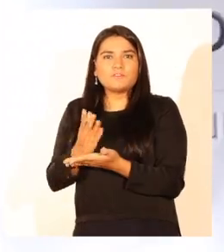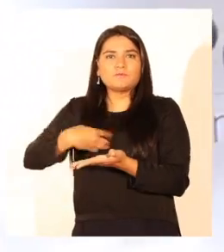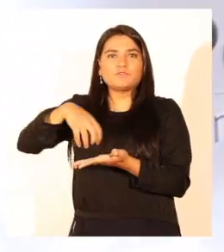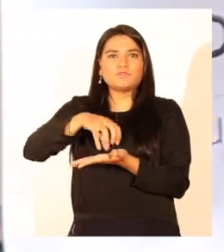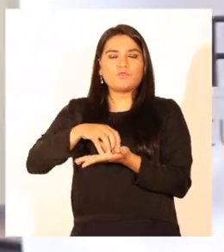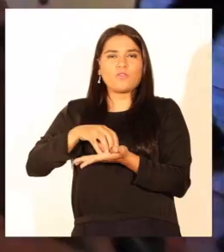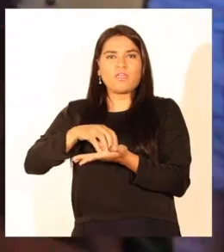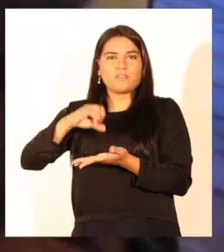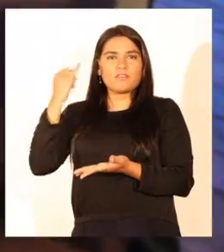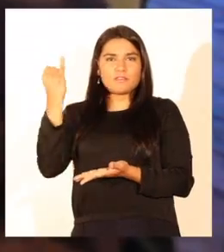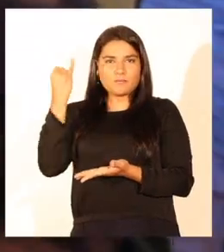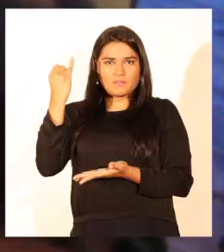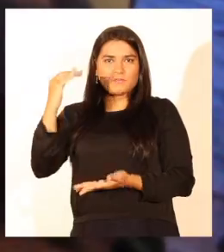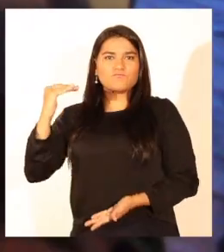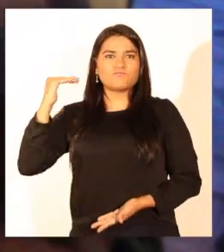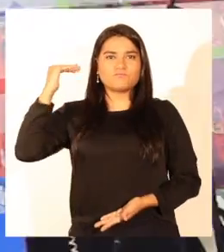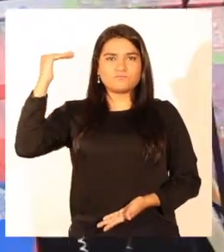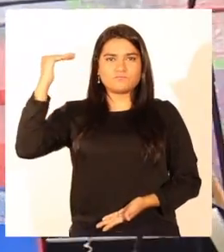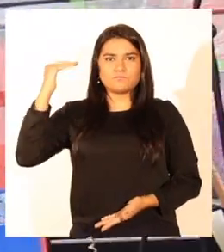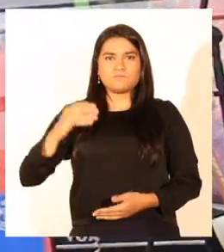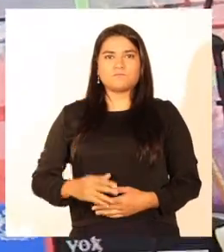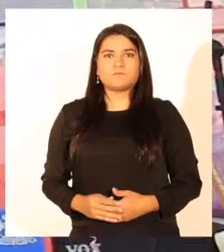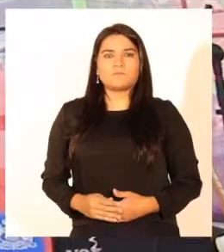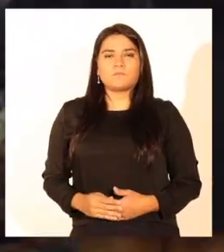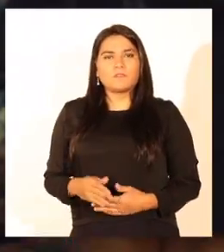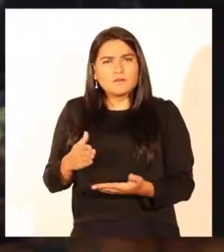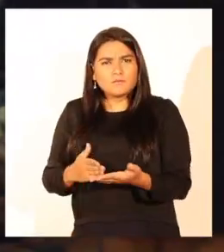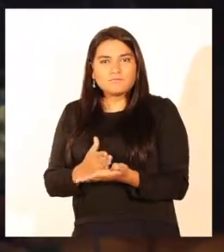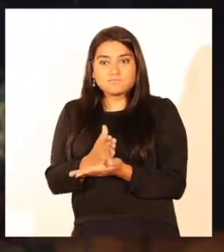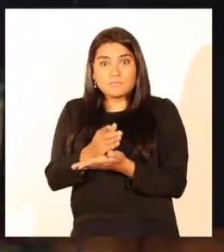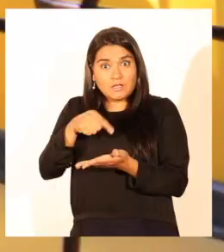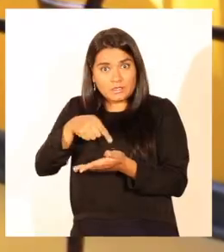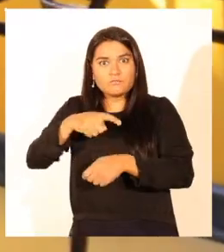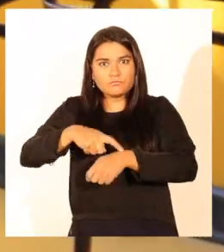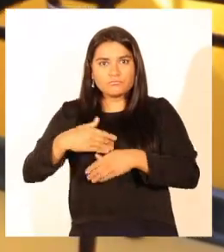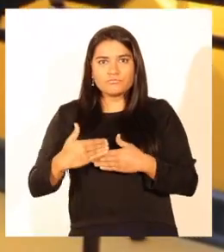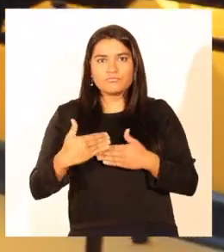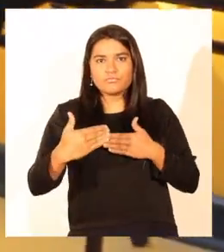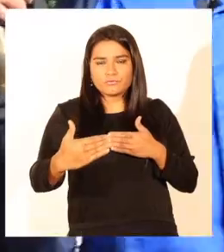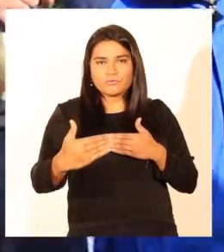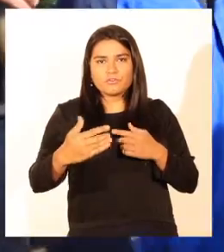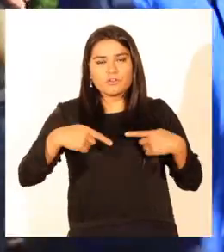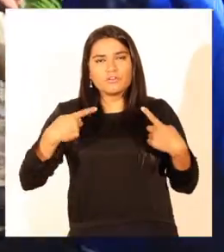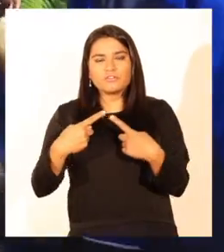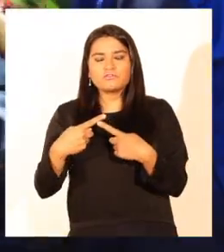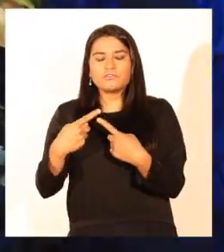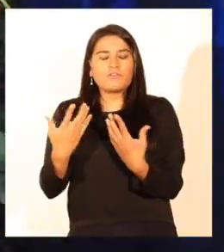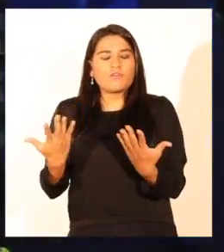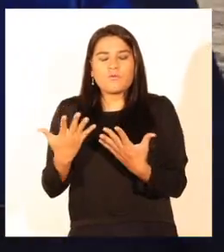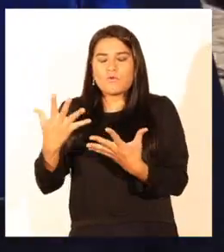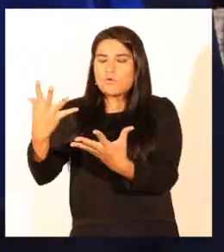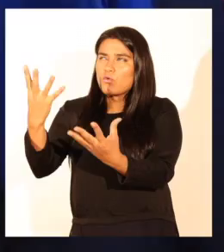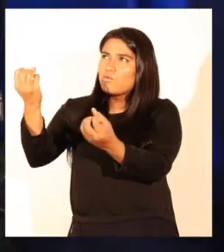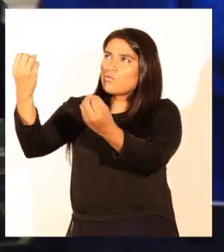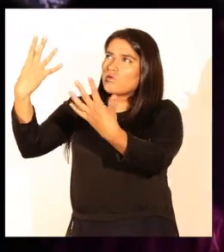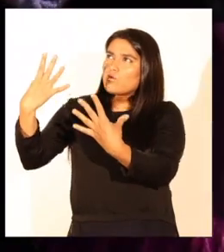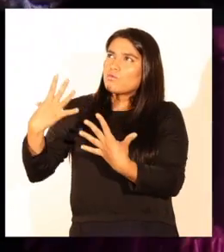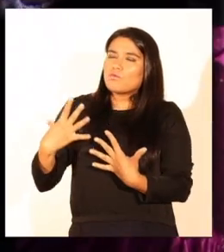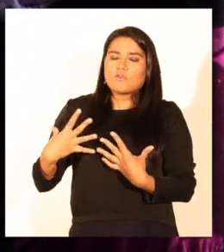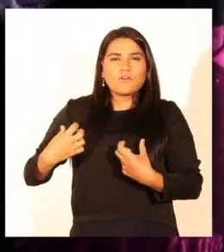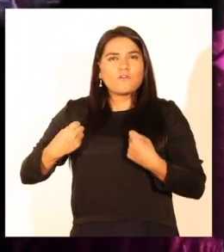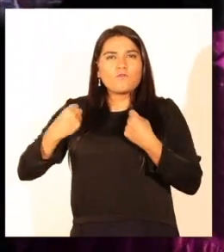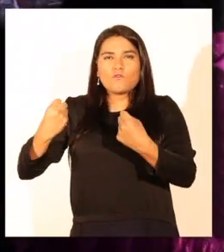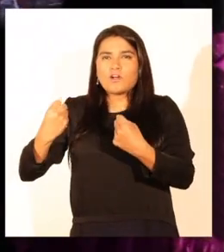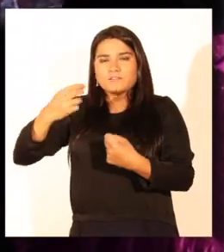ciudad autónoma y soberana. A partir de ese momento, nos ha guiado una fuerza proveniente del hijo